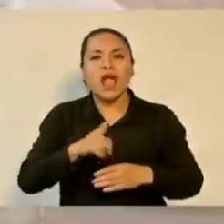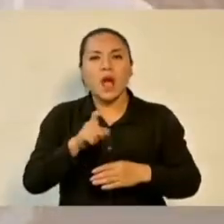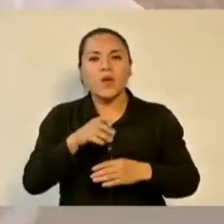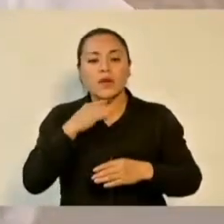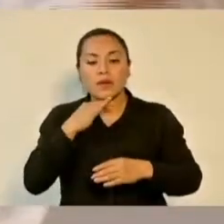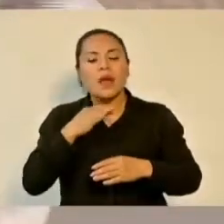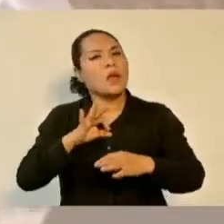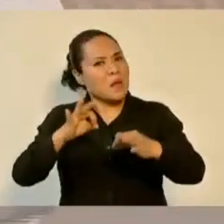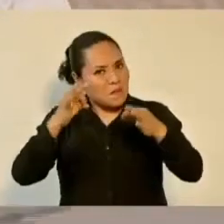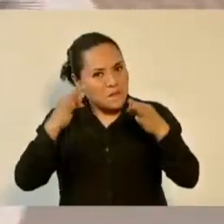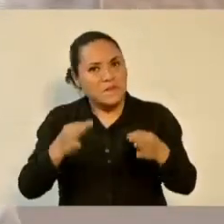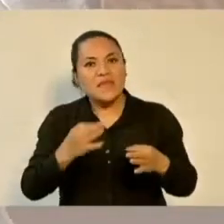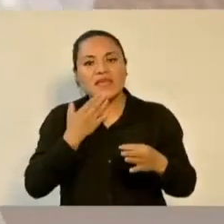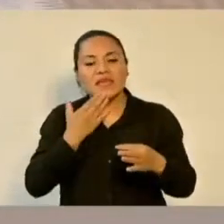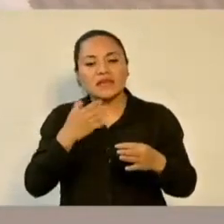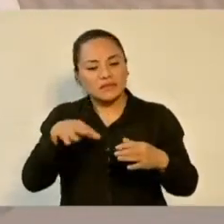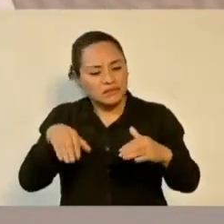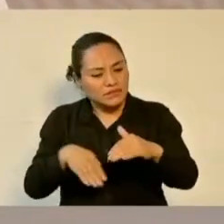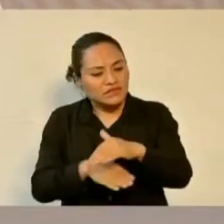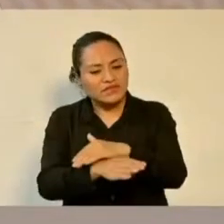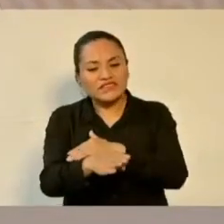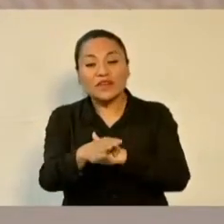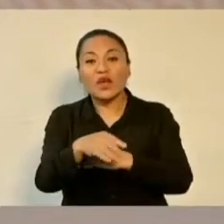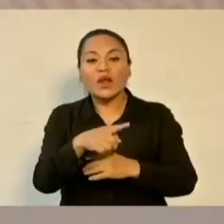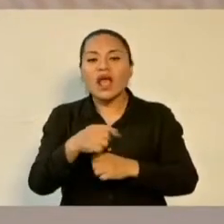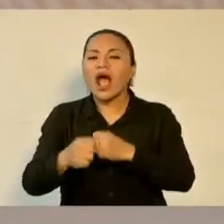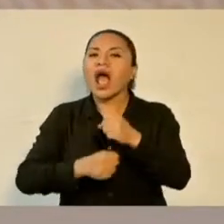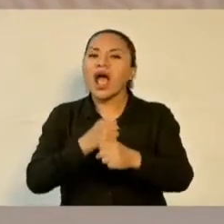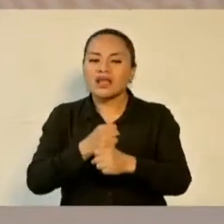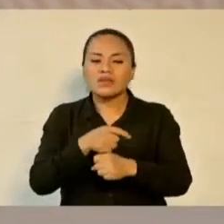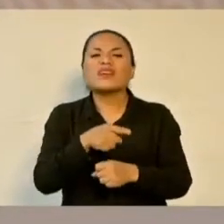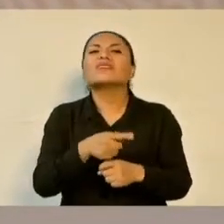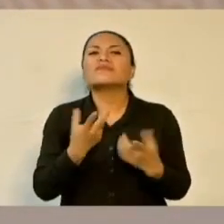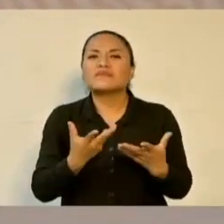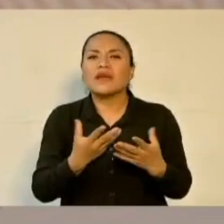por eso va a durar mucho, además, es concreto